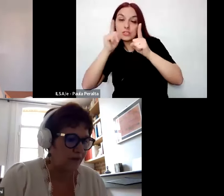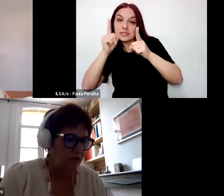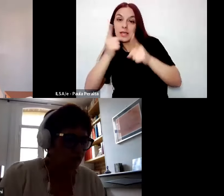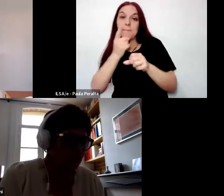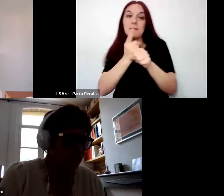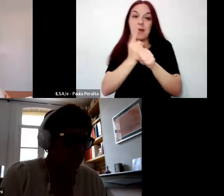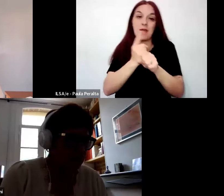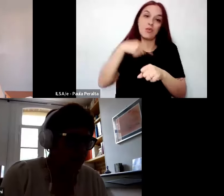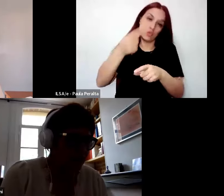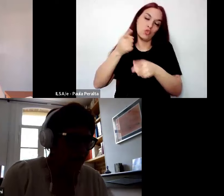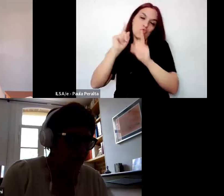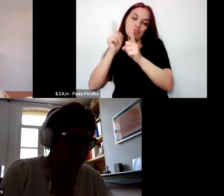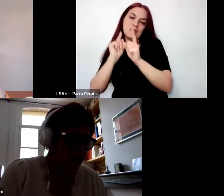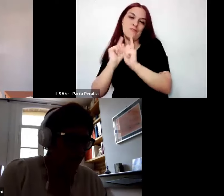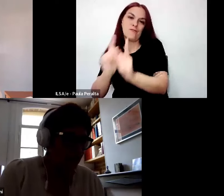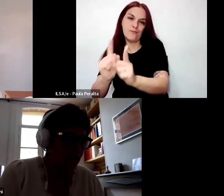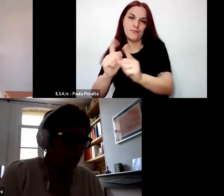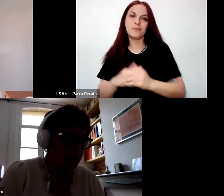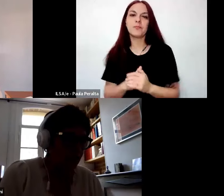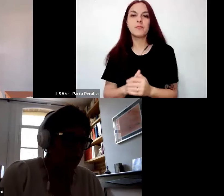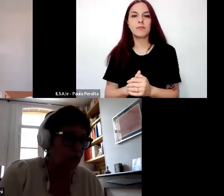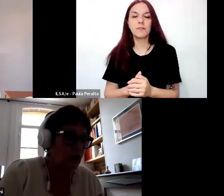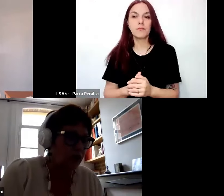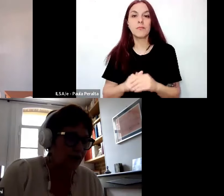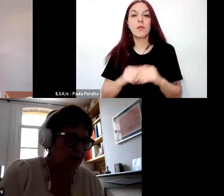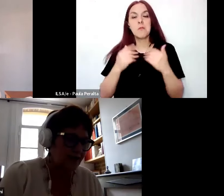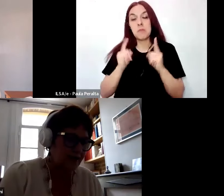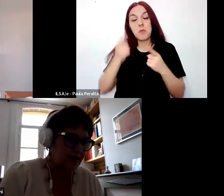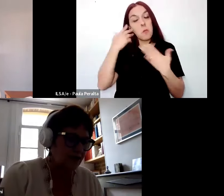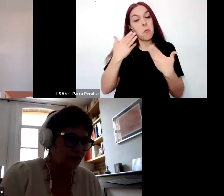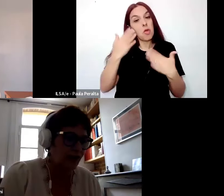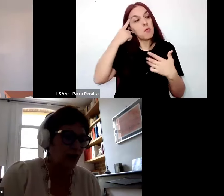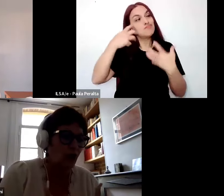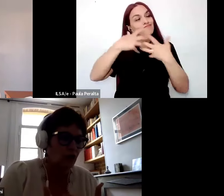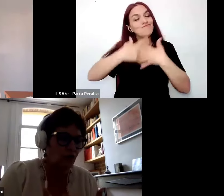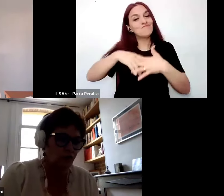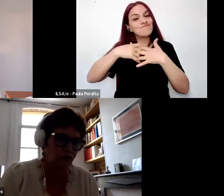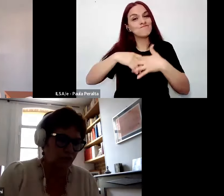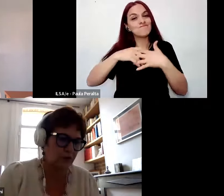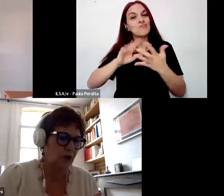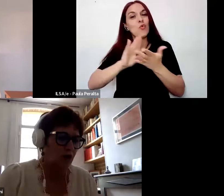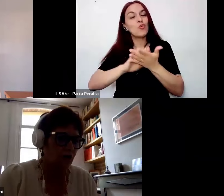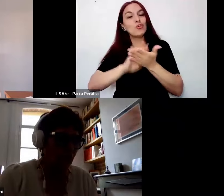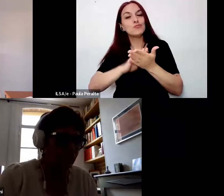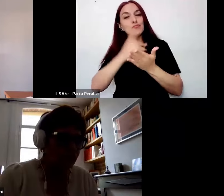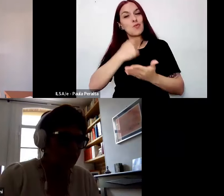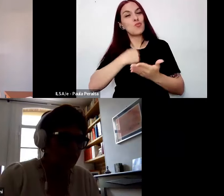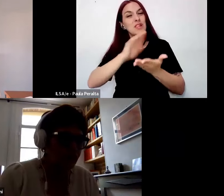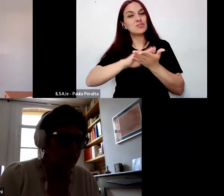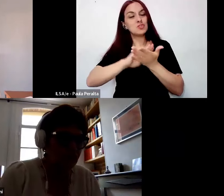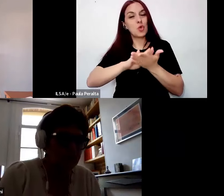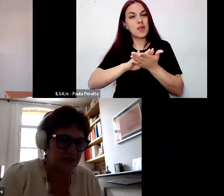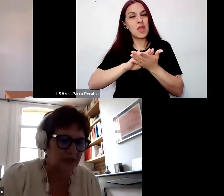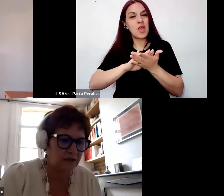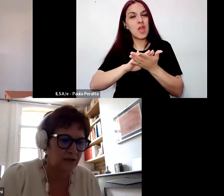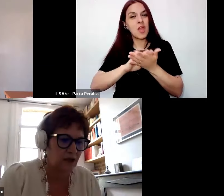continua. Sin embargo, podemos plantearnos la pregunta sobre la organización del